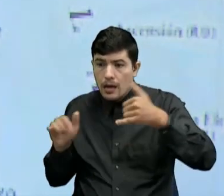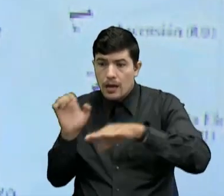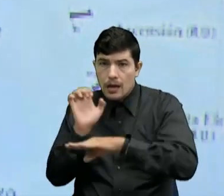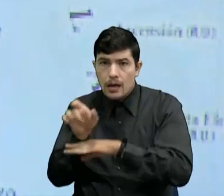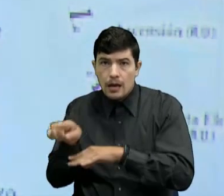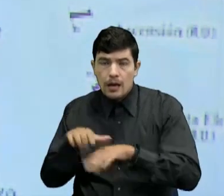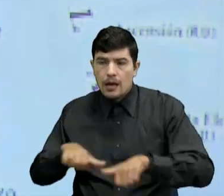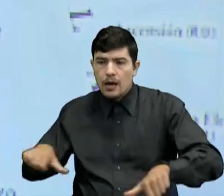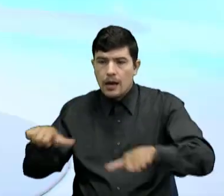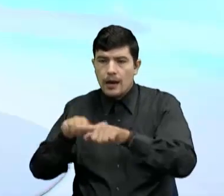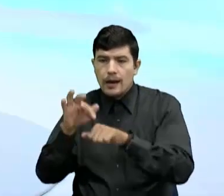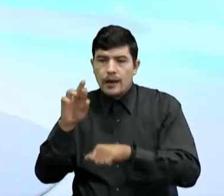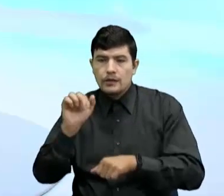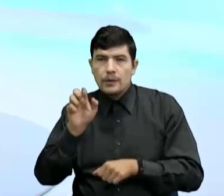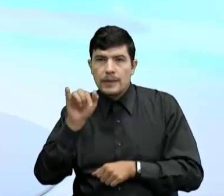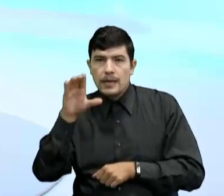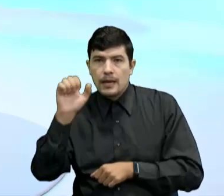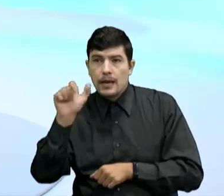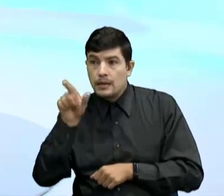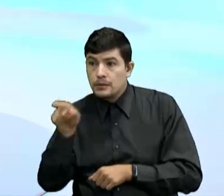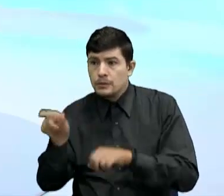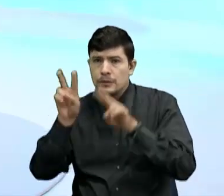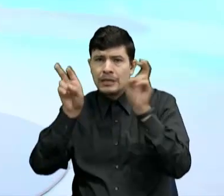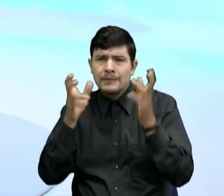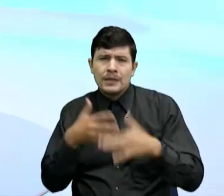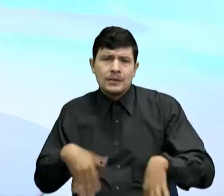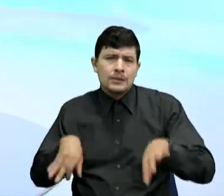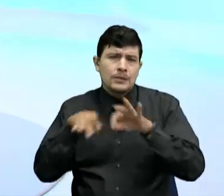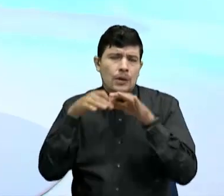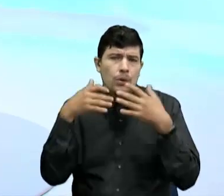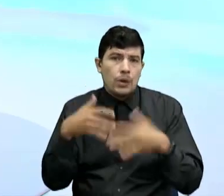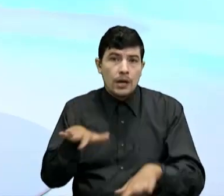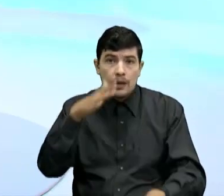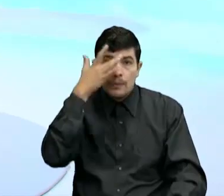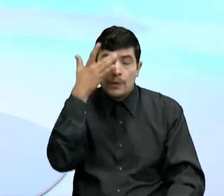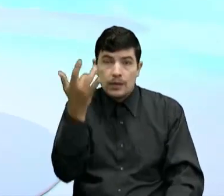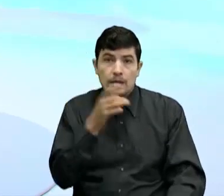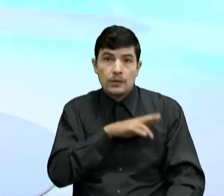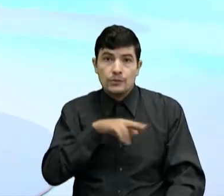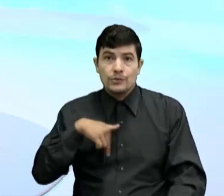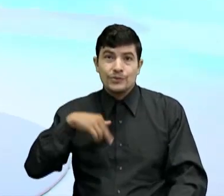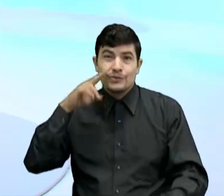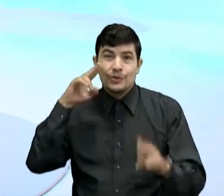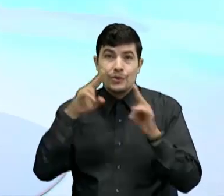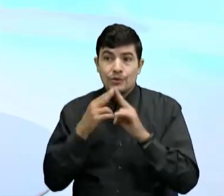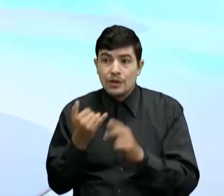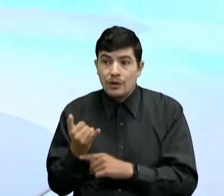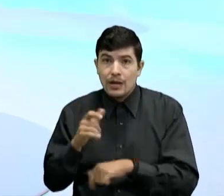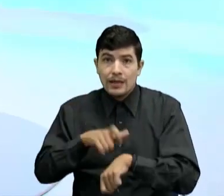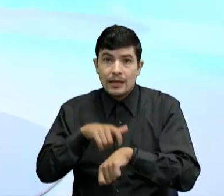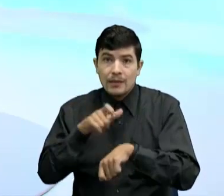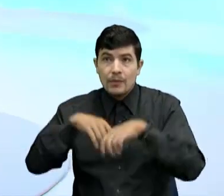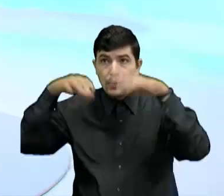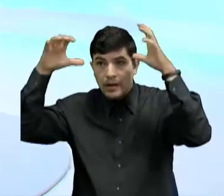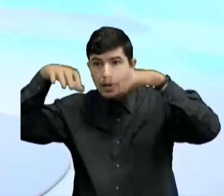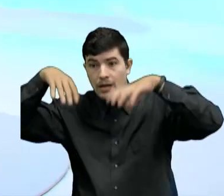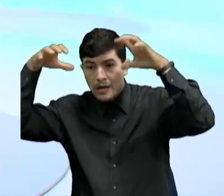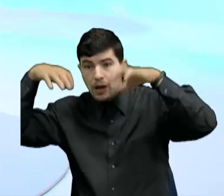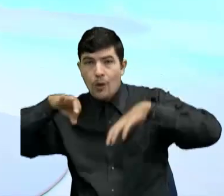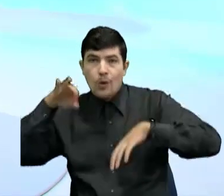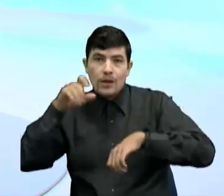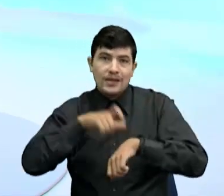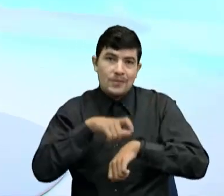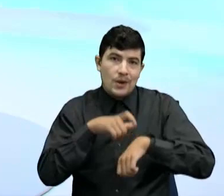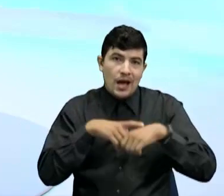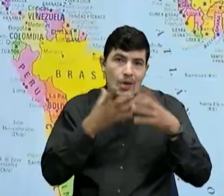se llama La zona tropical Esto es sumamente importante ¿Por qué? Porque nosotros Solo conocemos acá Temporadas de lluvias Y temporadas de verano